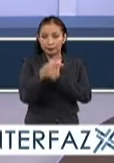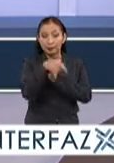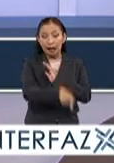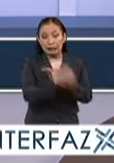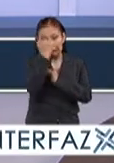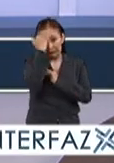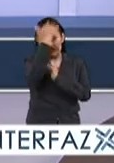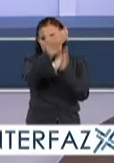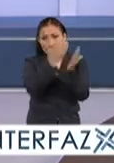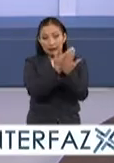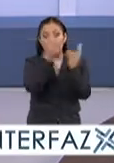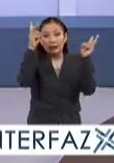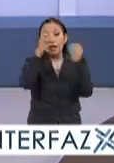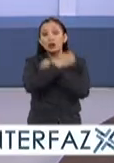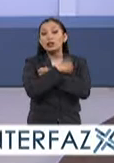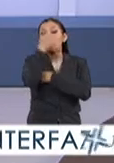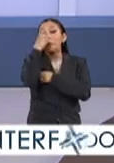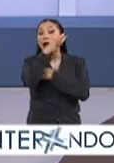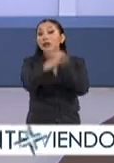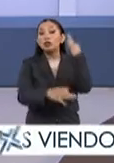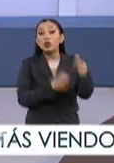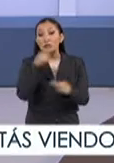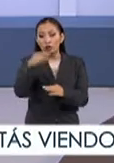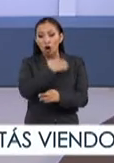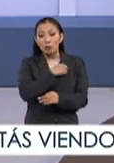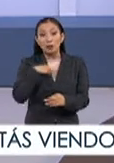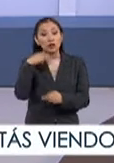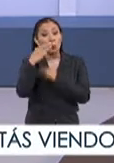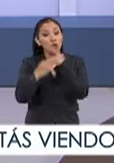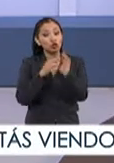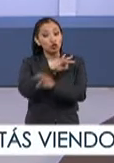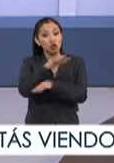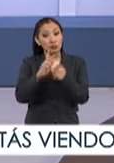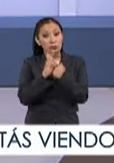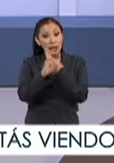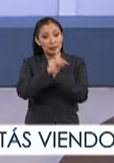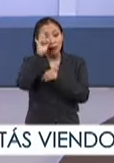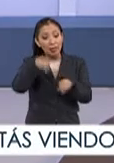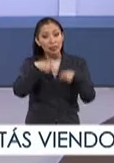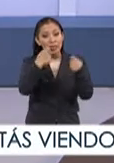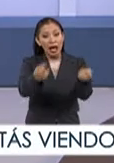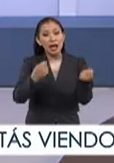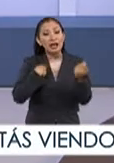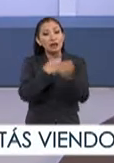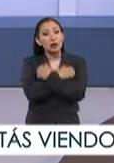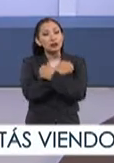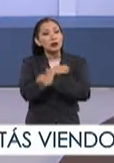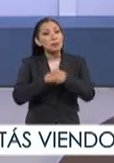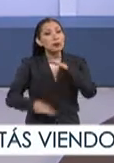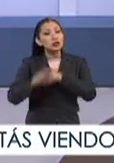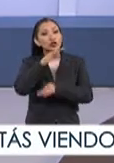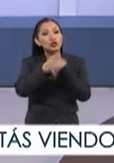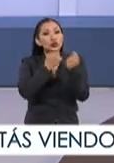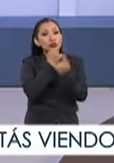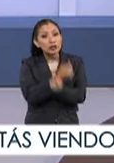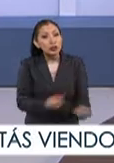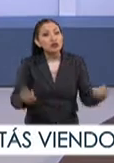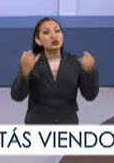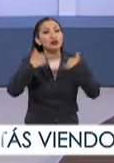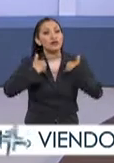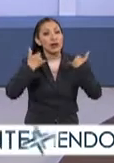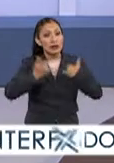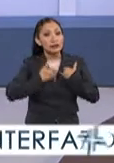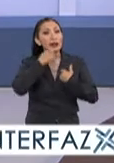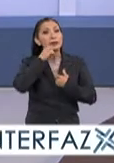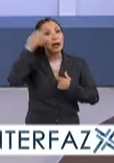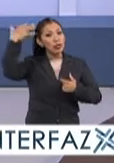es la iniciativa Educación para Todos, un compromiso mundial para dar educación básica de calidad a todos los niños, jóvenes y